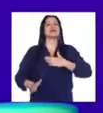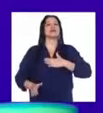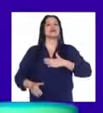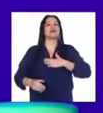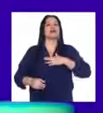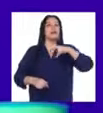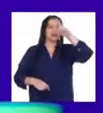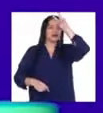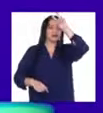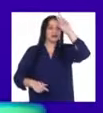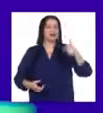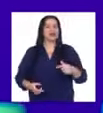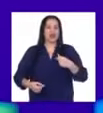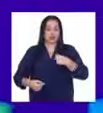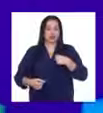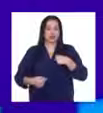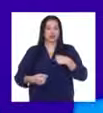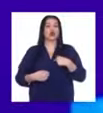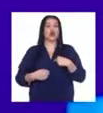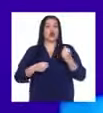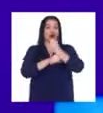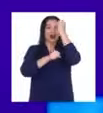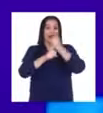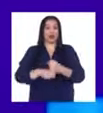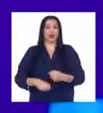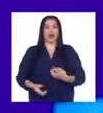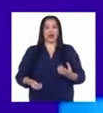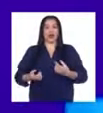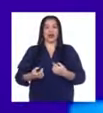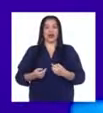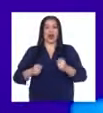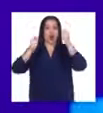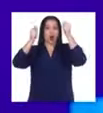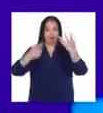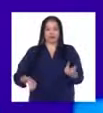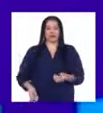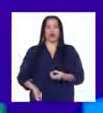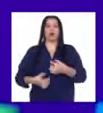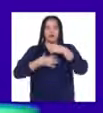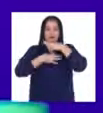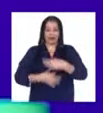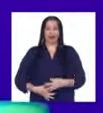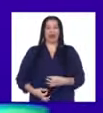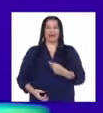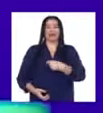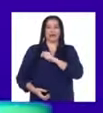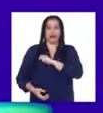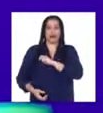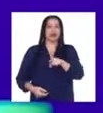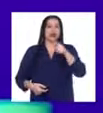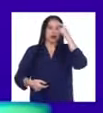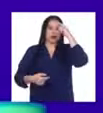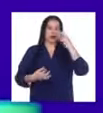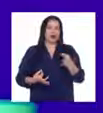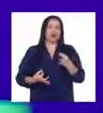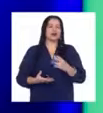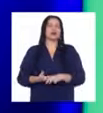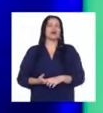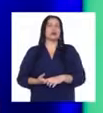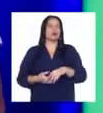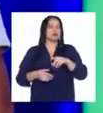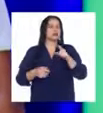Y cuando traigo triunfos, aún más. Yo creo que esto es lo que tanta falta nos hace a los peruanos.